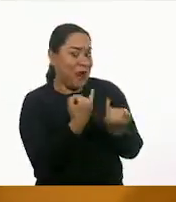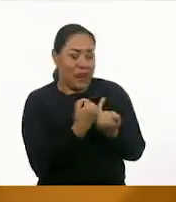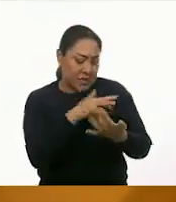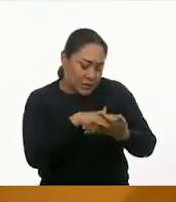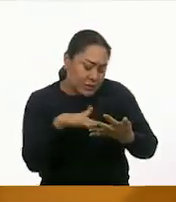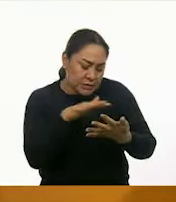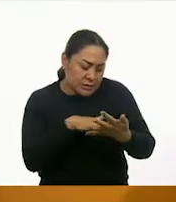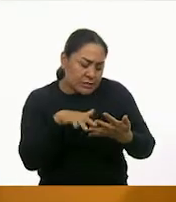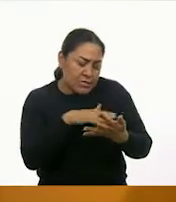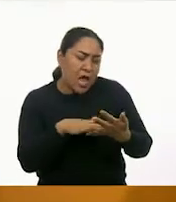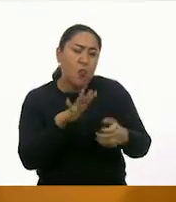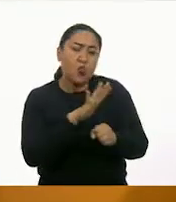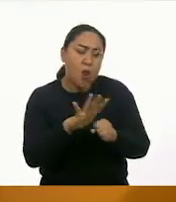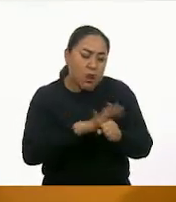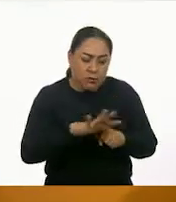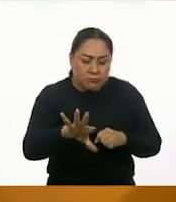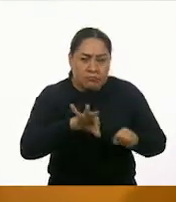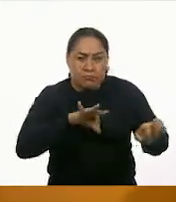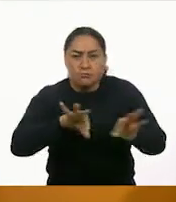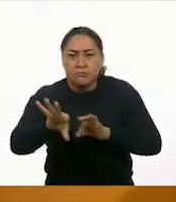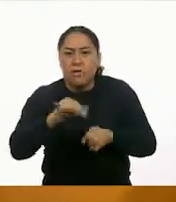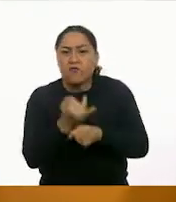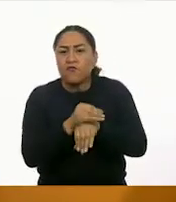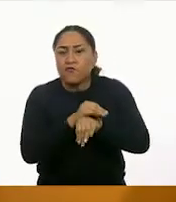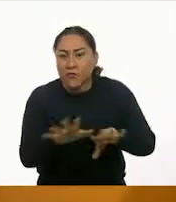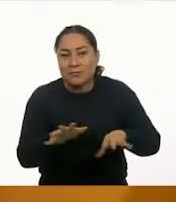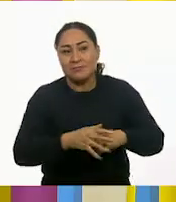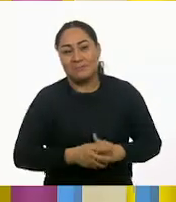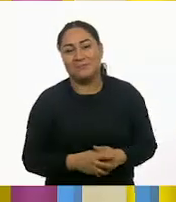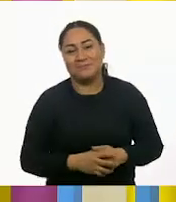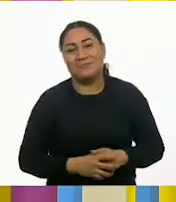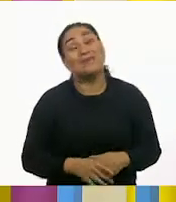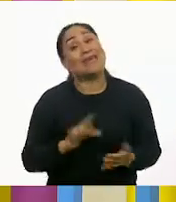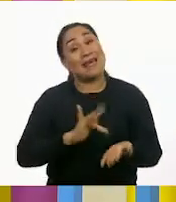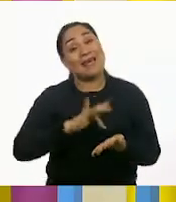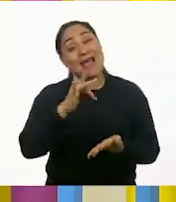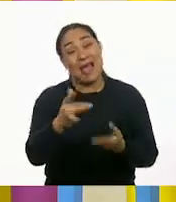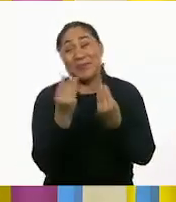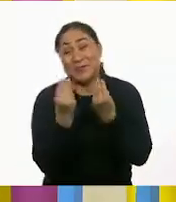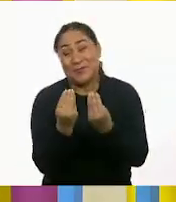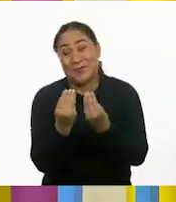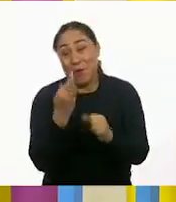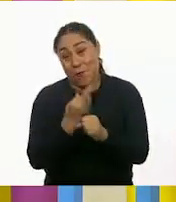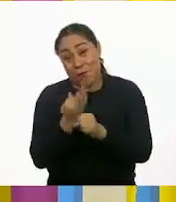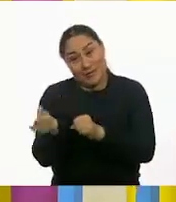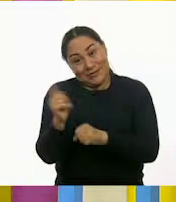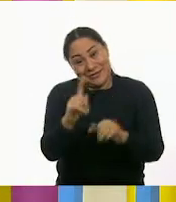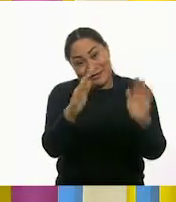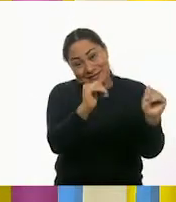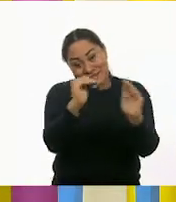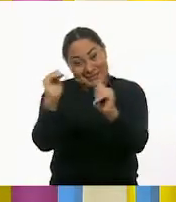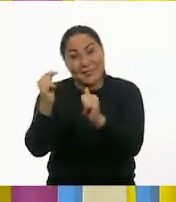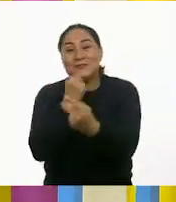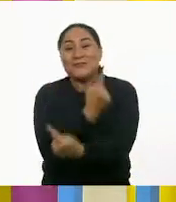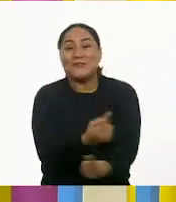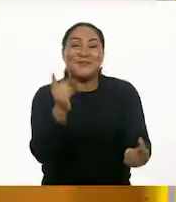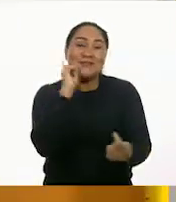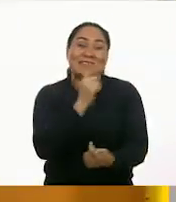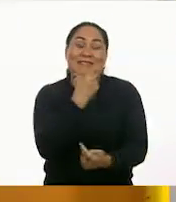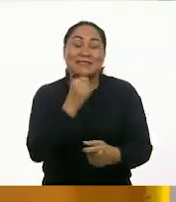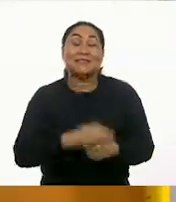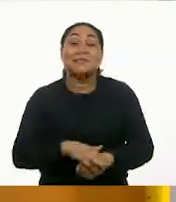para saber qué información conseguimos. Y por hoy sería todo. Muchísimas gracias, Ezequiel. ¿Quieres despedirte de las niñas y los niños que nos ven?